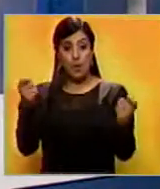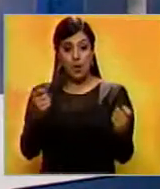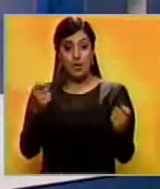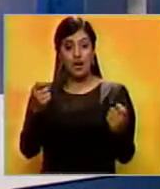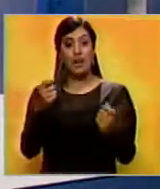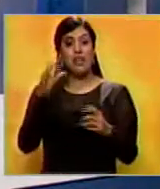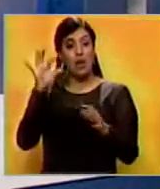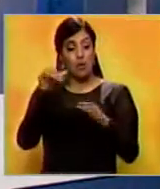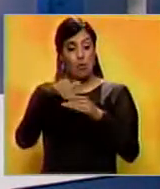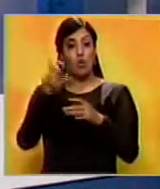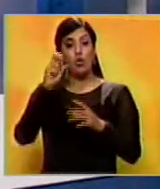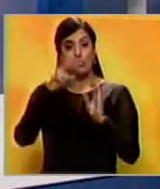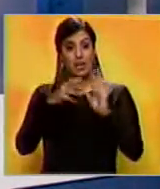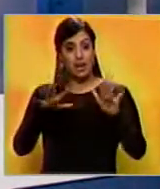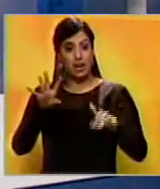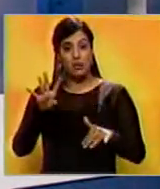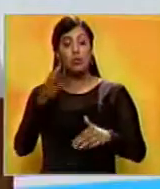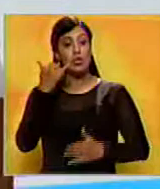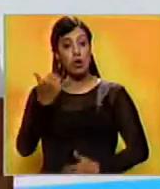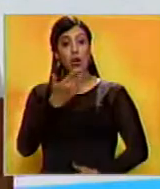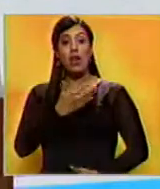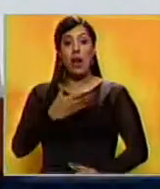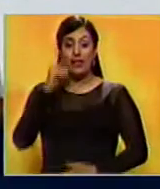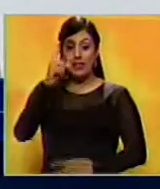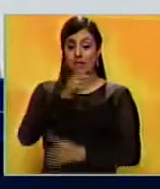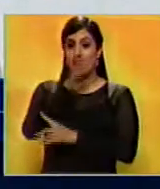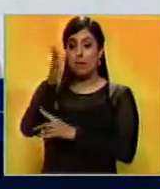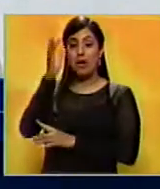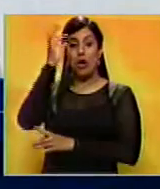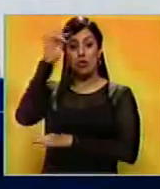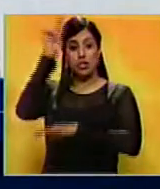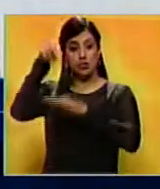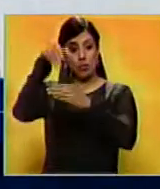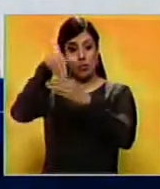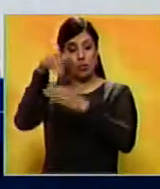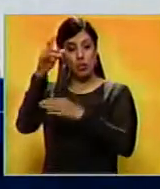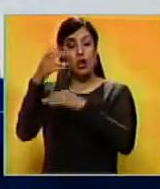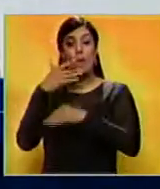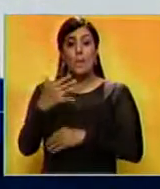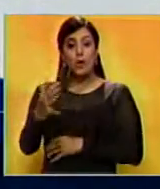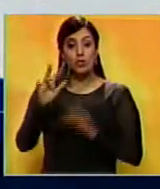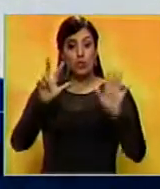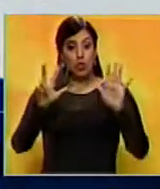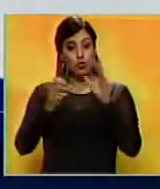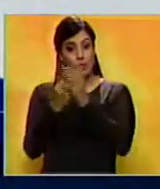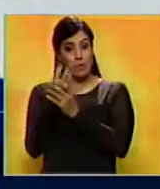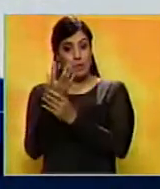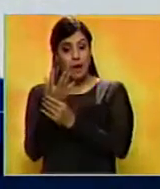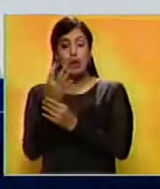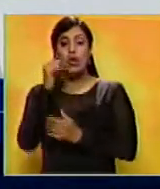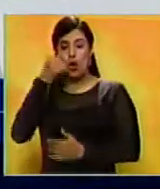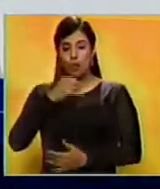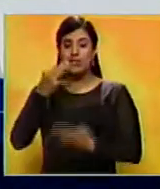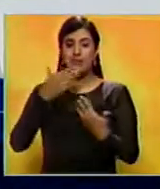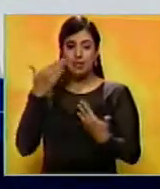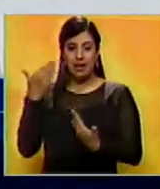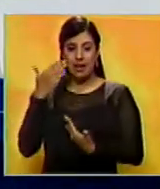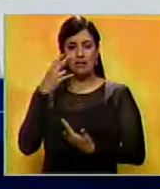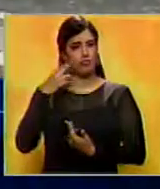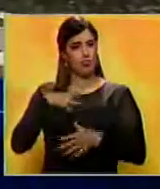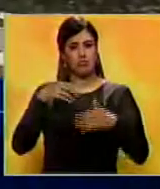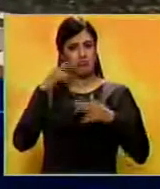de reelección en el 2014, el mandatario deberá acudir al Consejo Nacional Electoral el próximo 8 de mayo. Santos aseguró